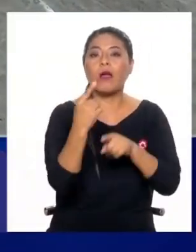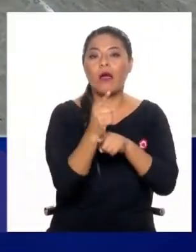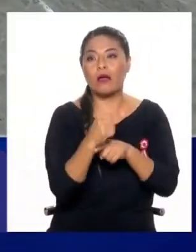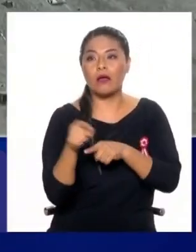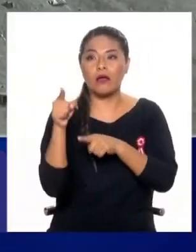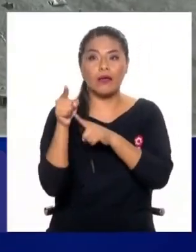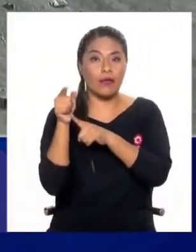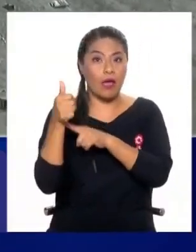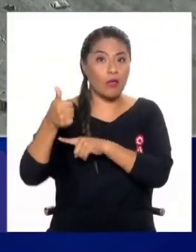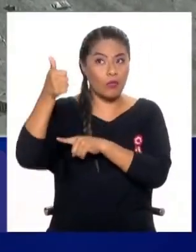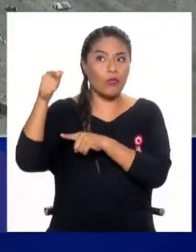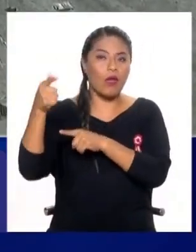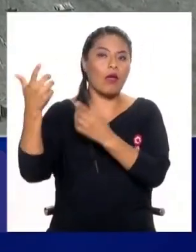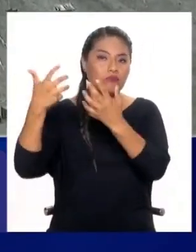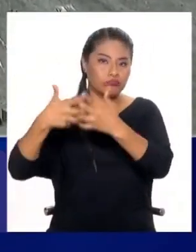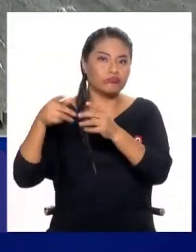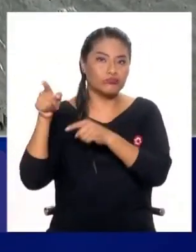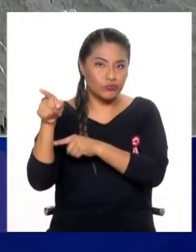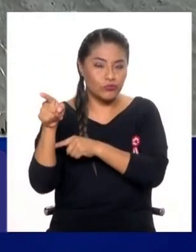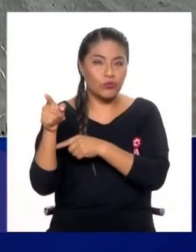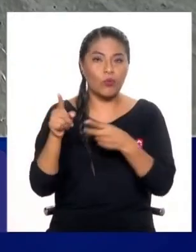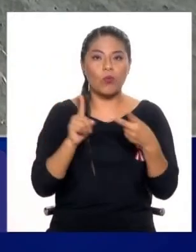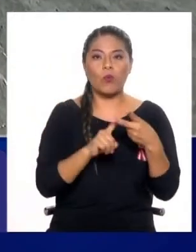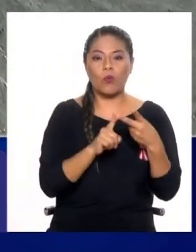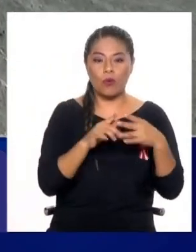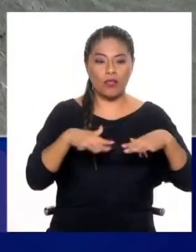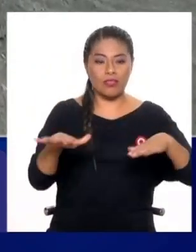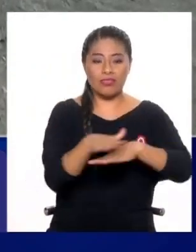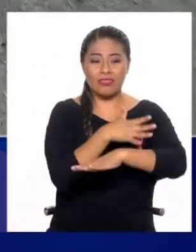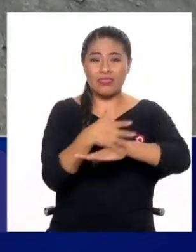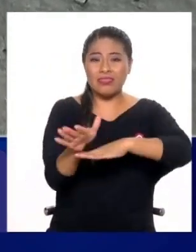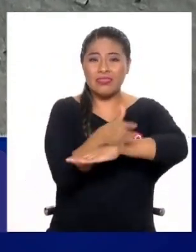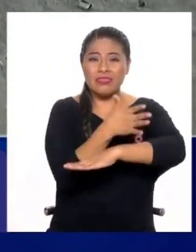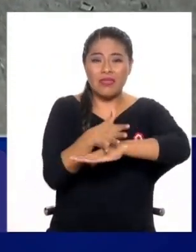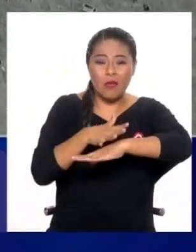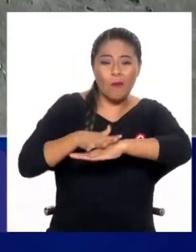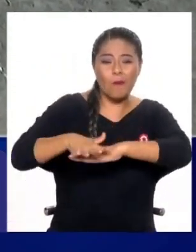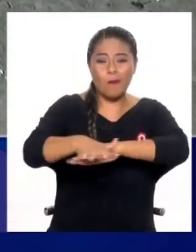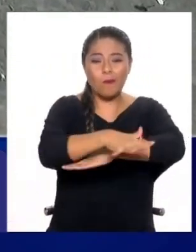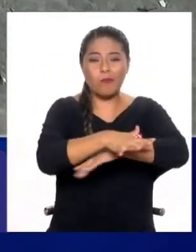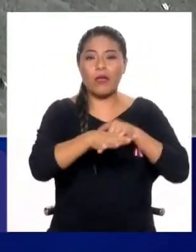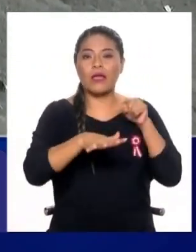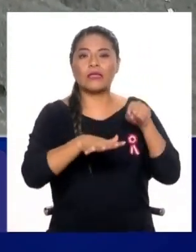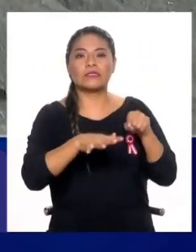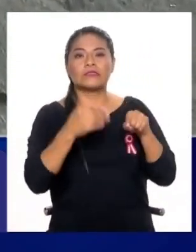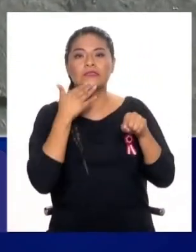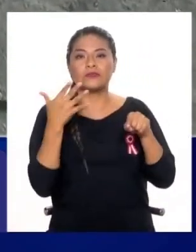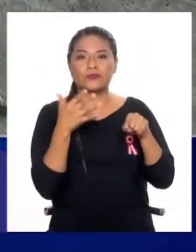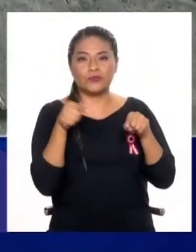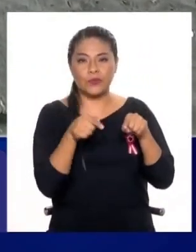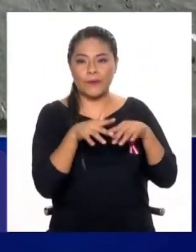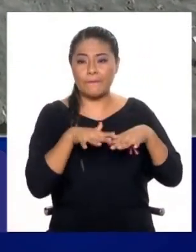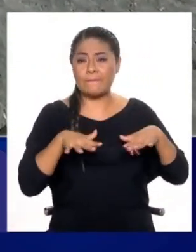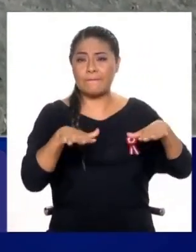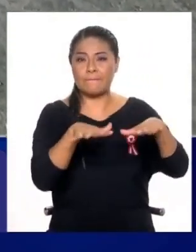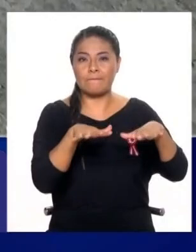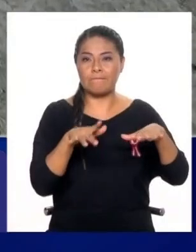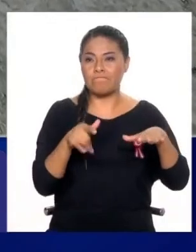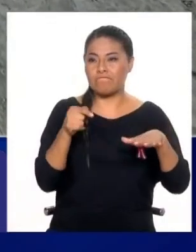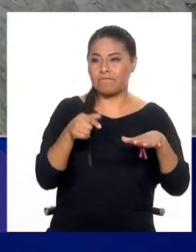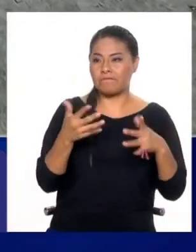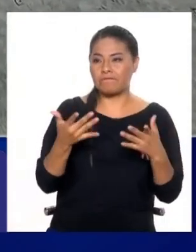un propietario o lo que fuera. Cuando es suelo no productivo, suelo eriazo, es suelo directamente que no